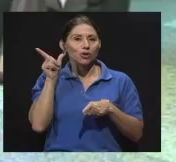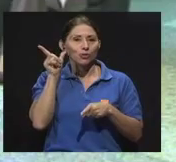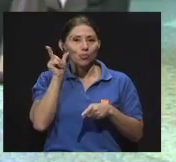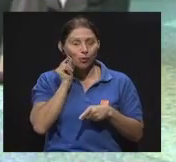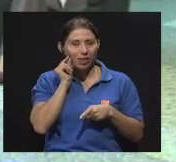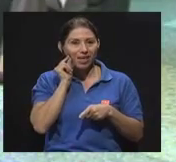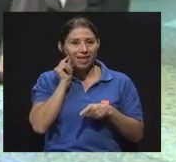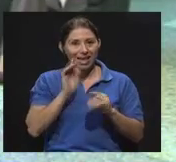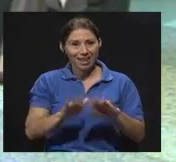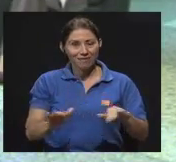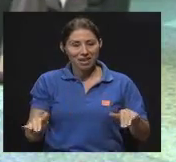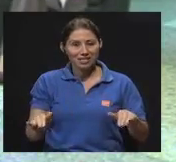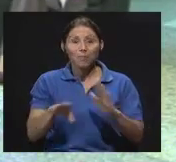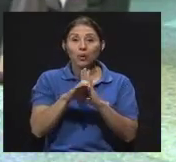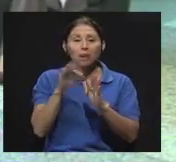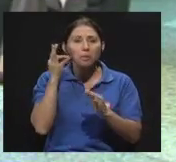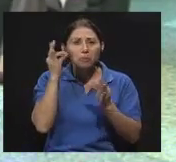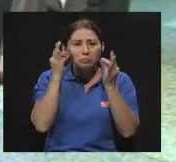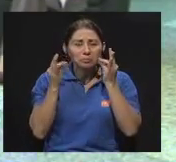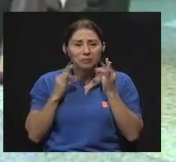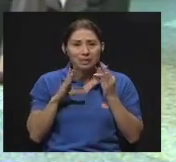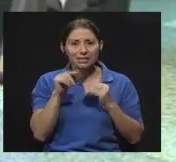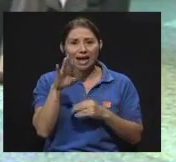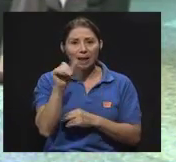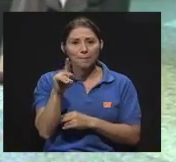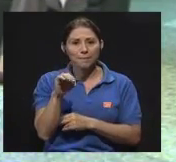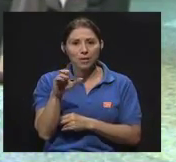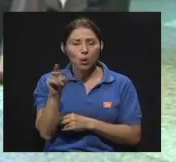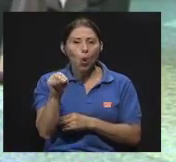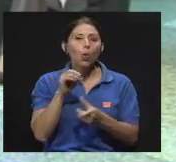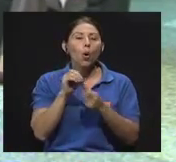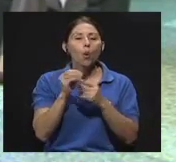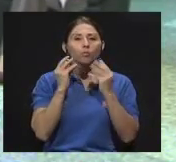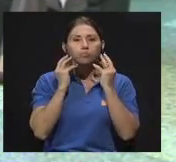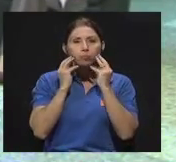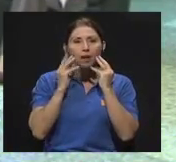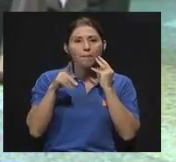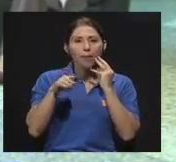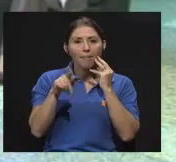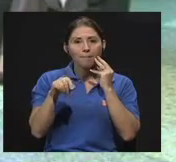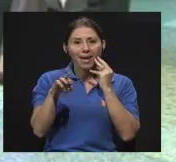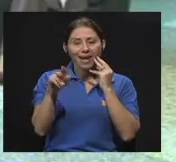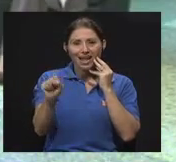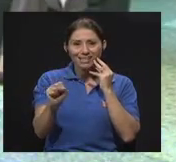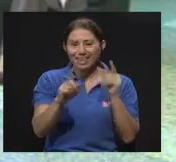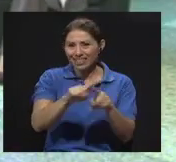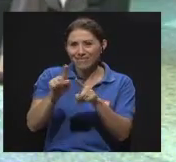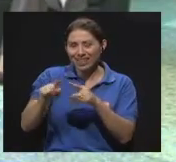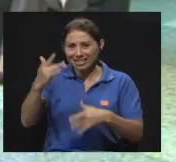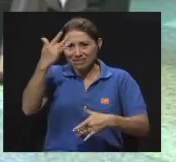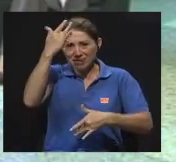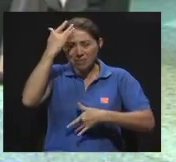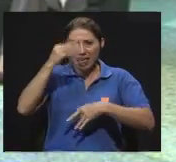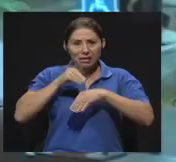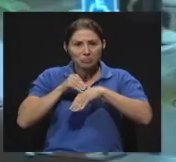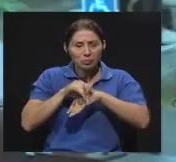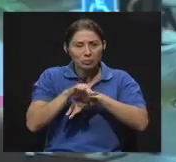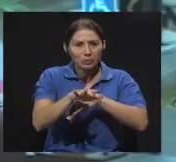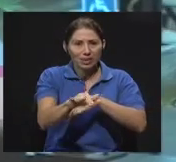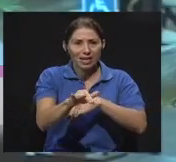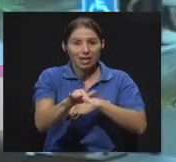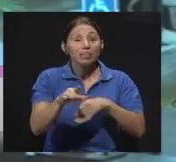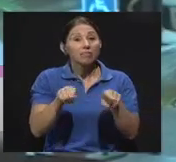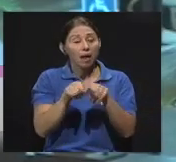sarampión, paperas, todo ese tipo de enfermedades infecto-contagiosas de la infancia. La misma